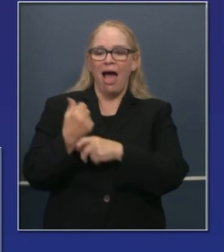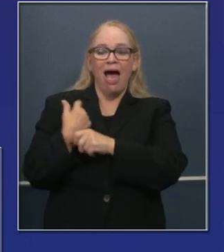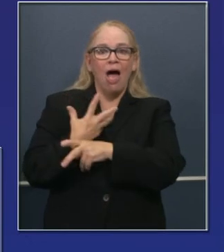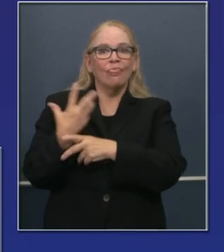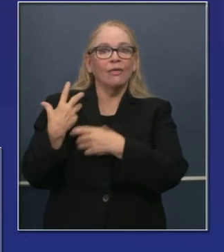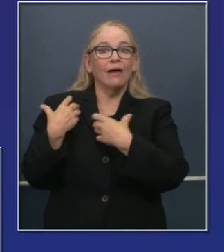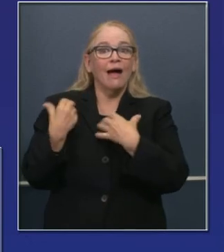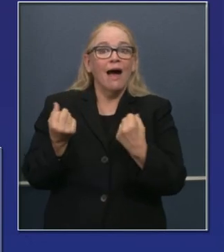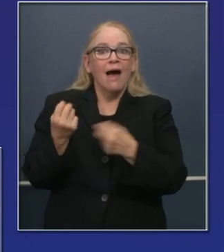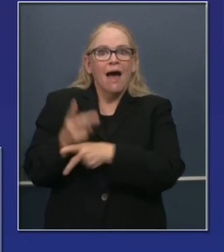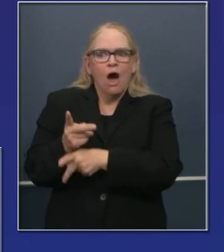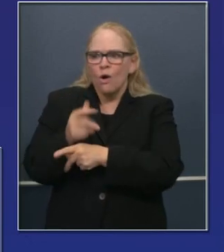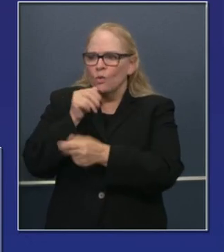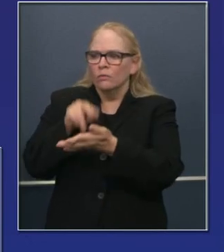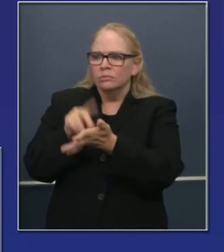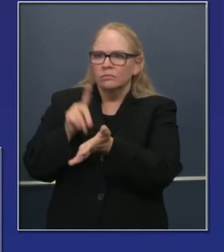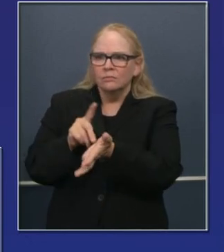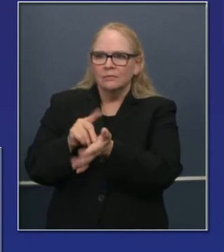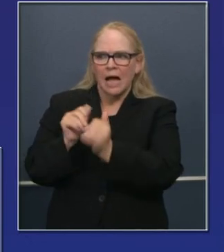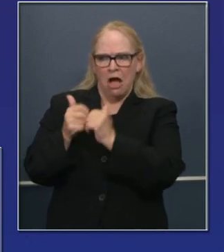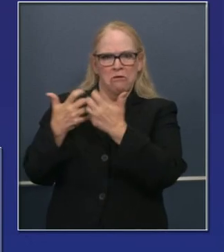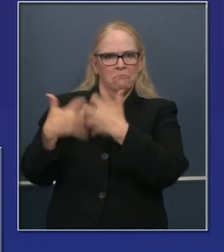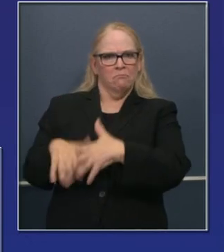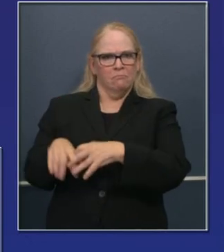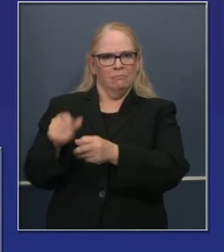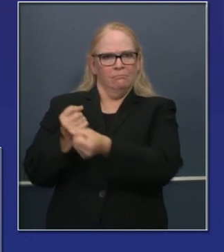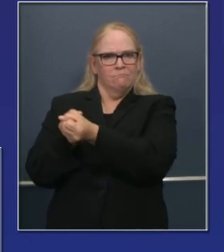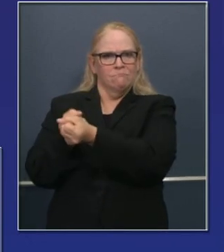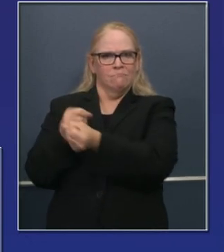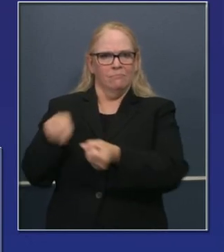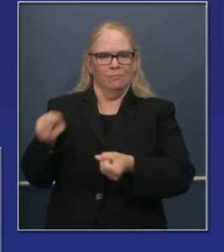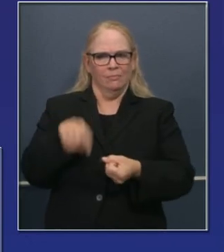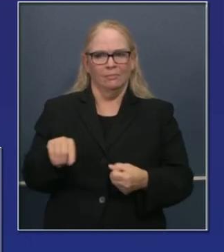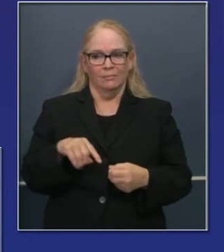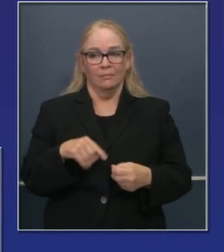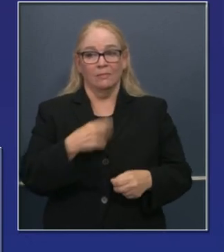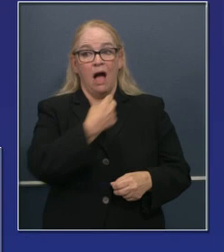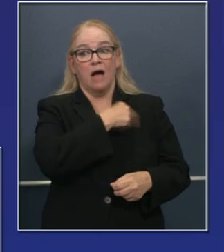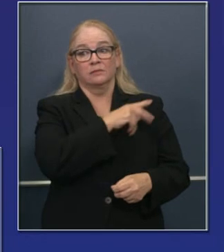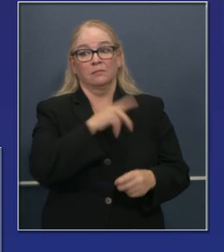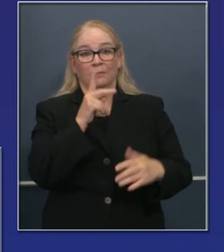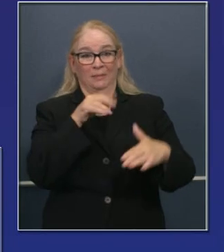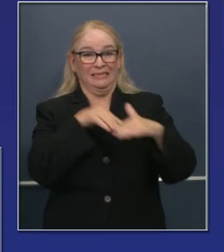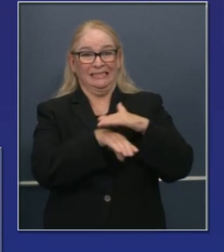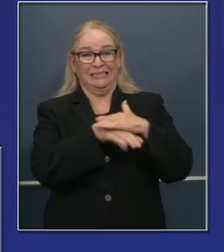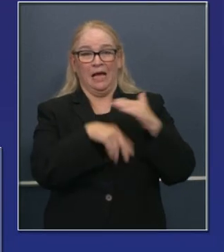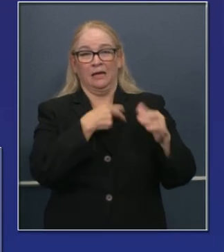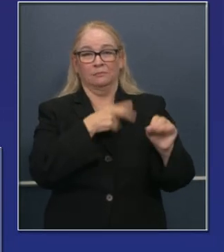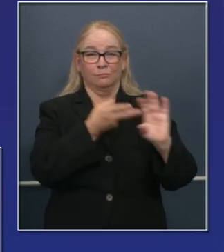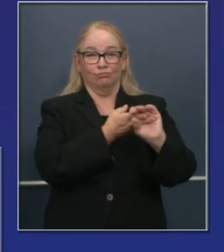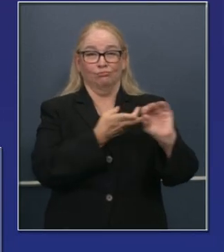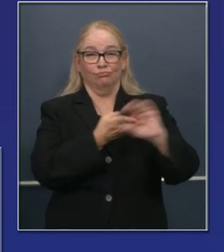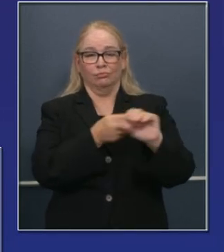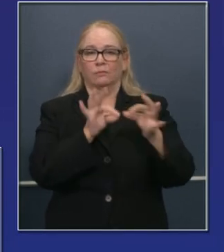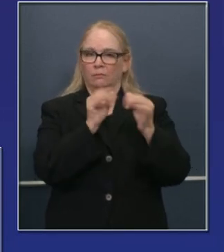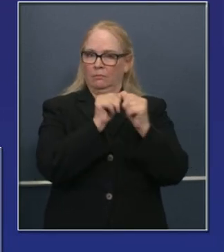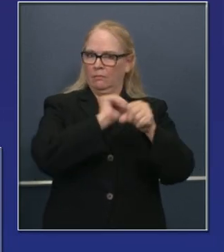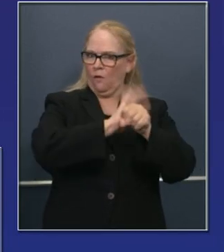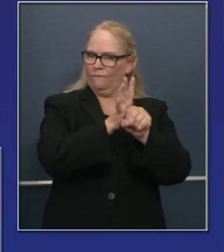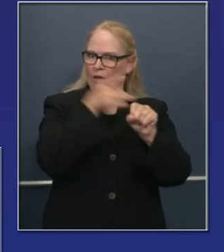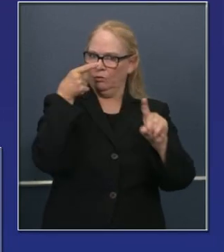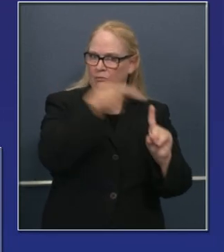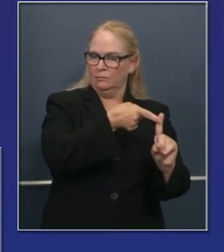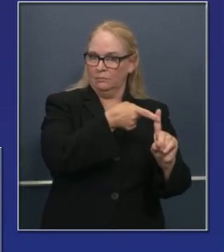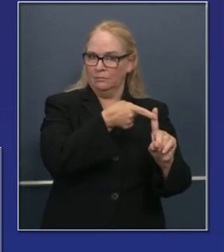de lo que podemos entregar también. Pueden ver en este esquema las hospitalizaciones la semana pasada en lunes mencionamos como